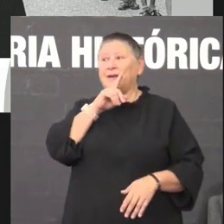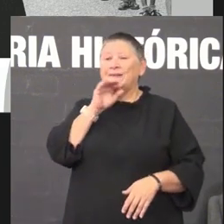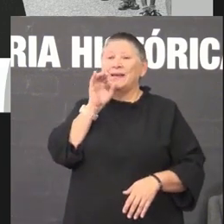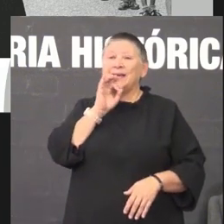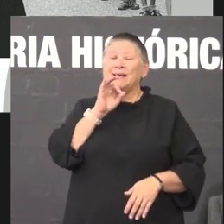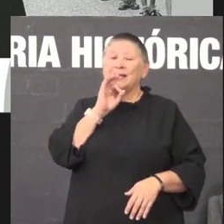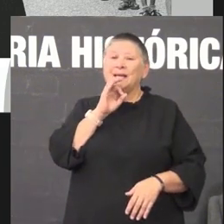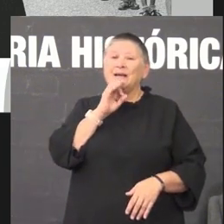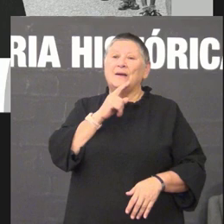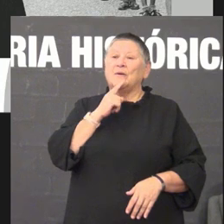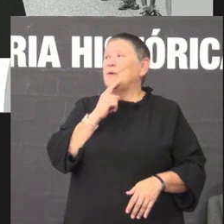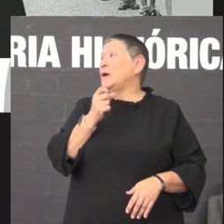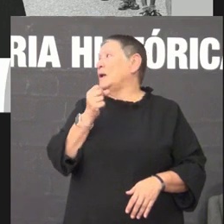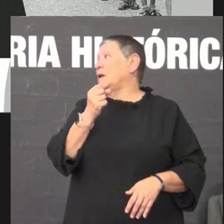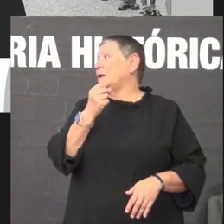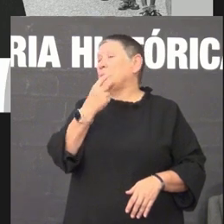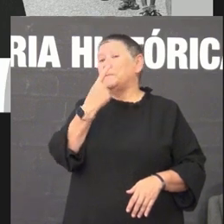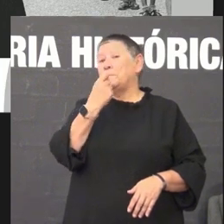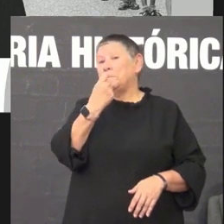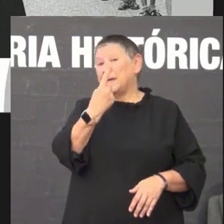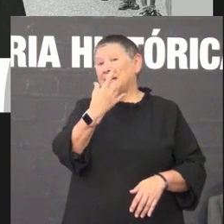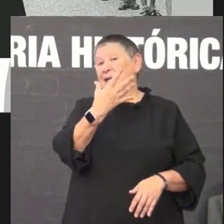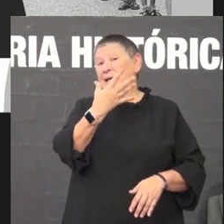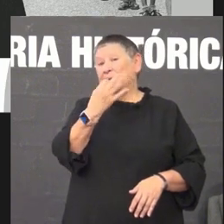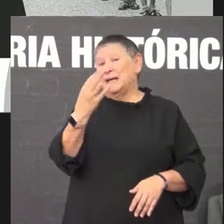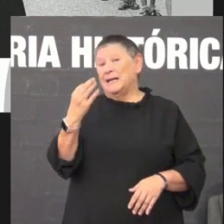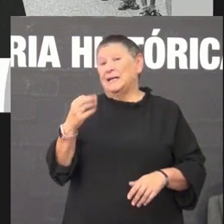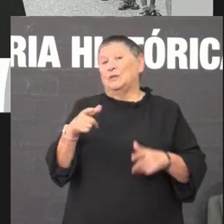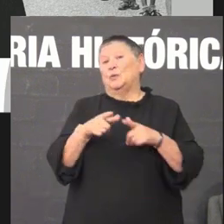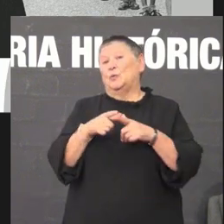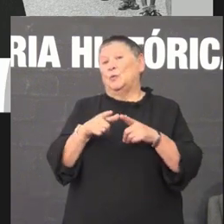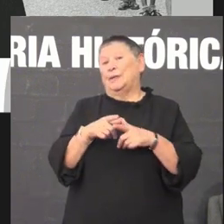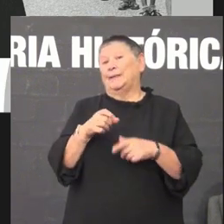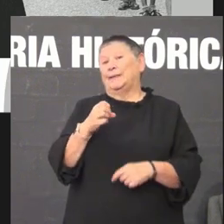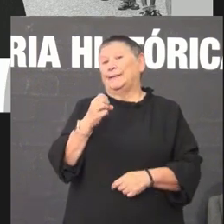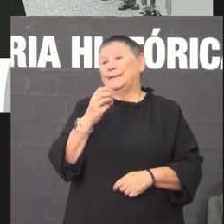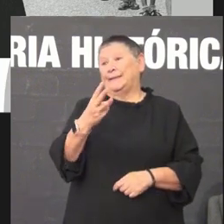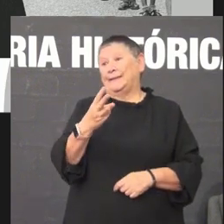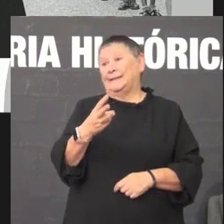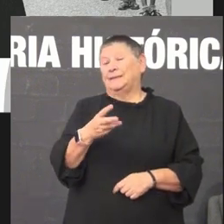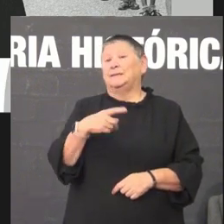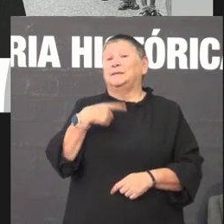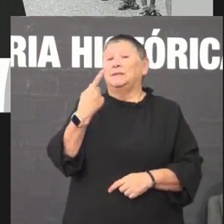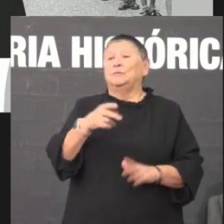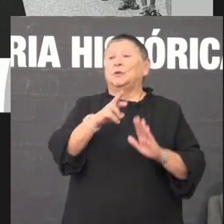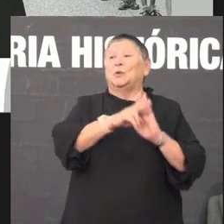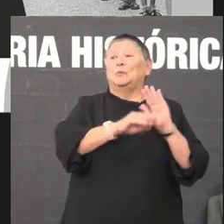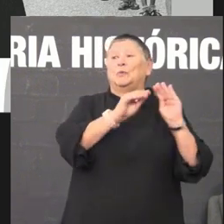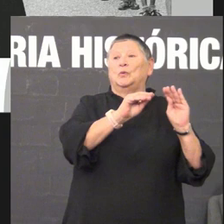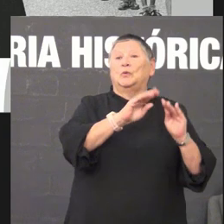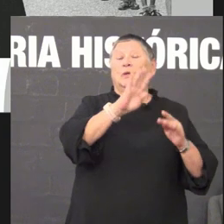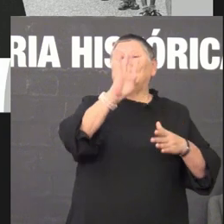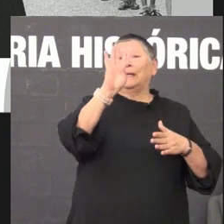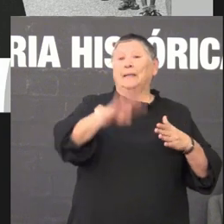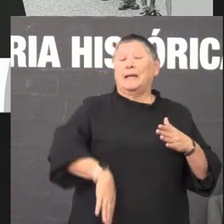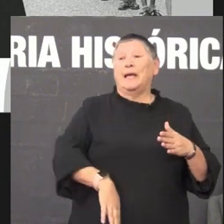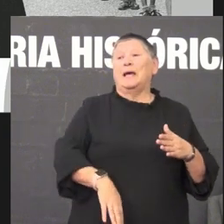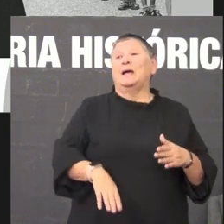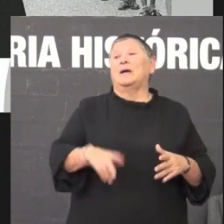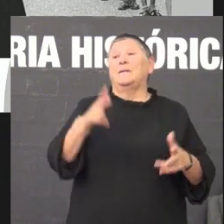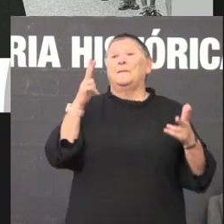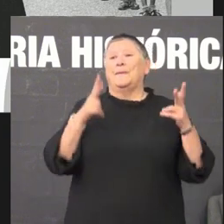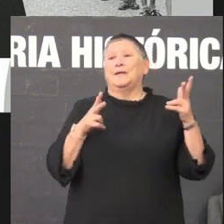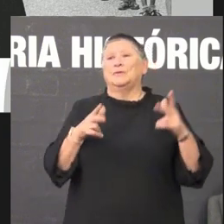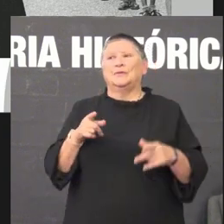1543 anterior aos regulamentos pro caso catalán e pro caso vasco entón non é o franquismo que